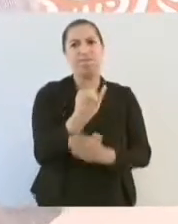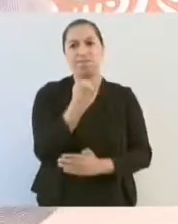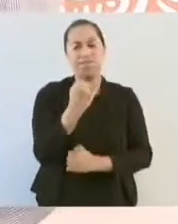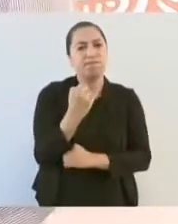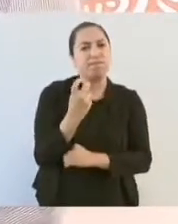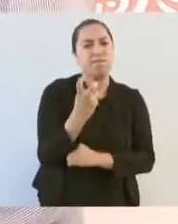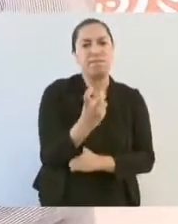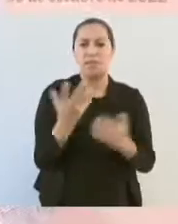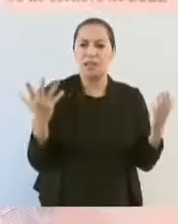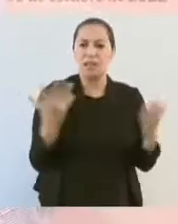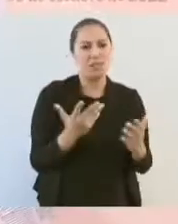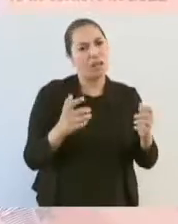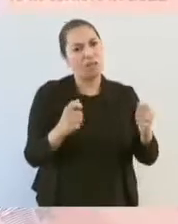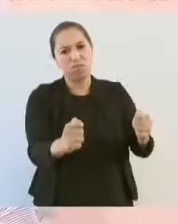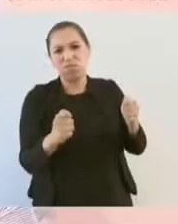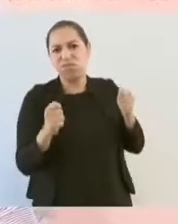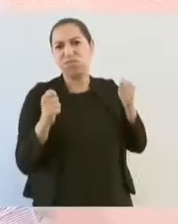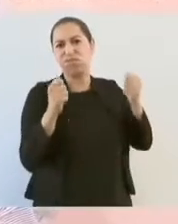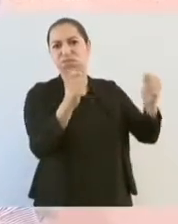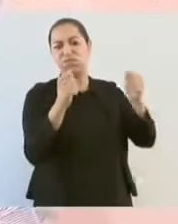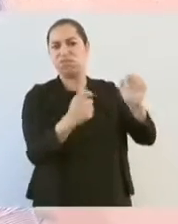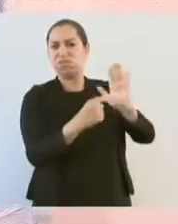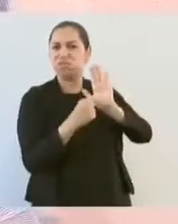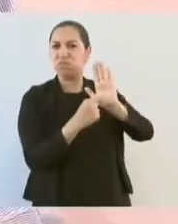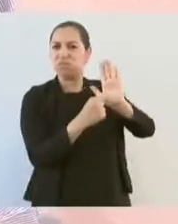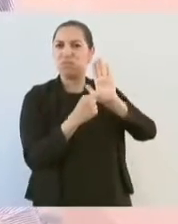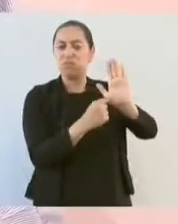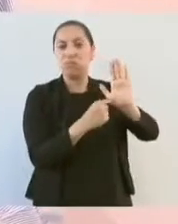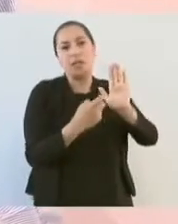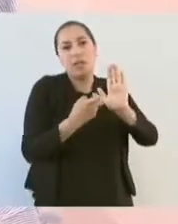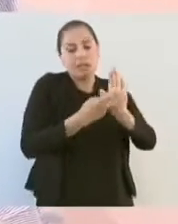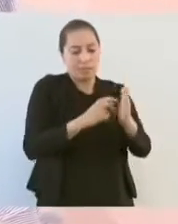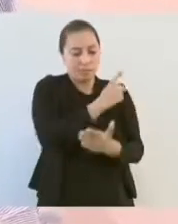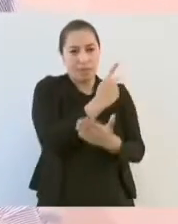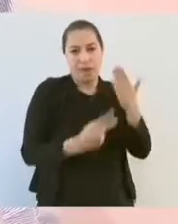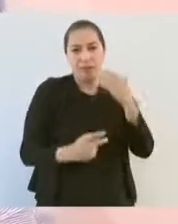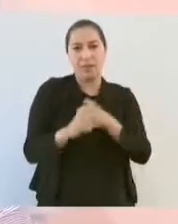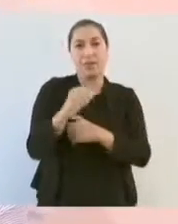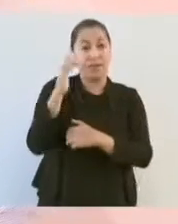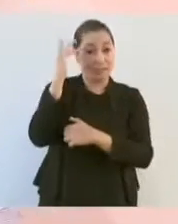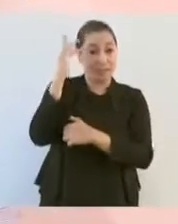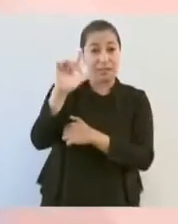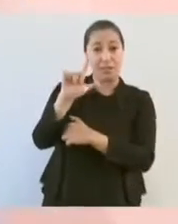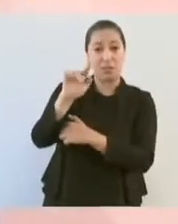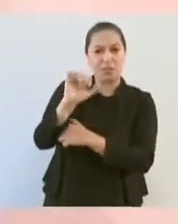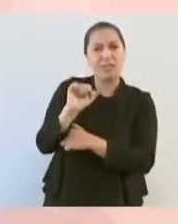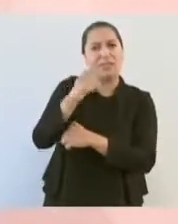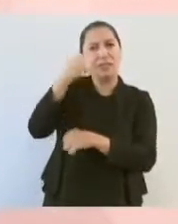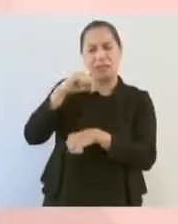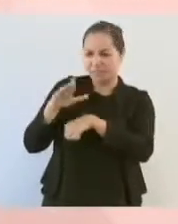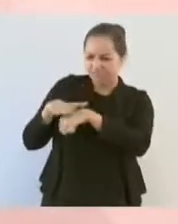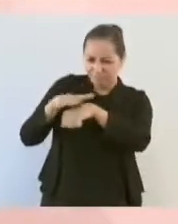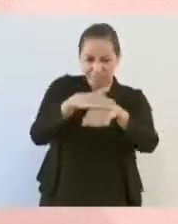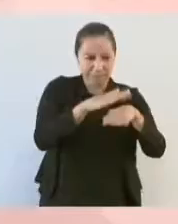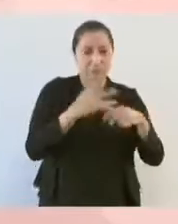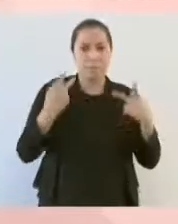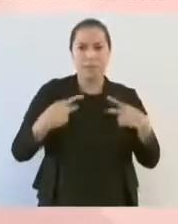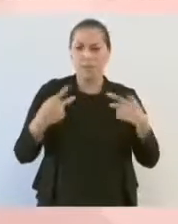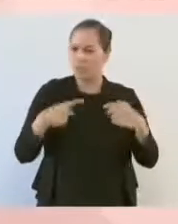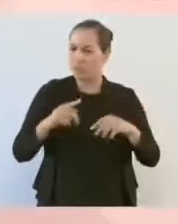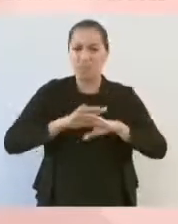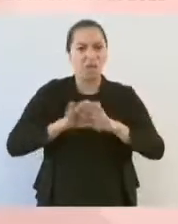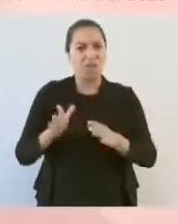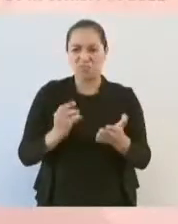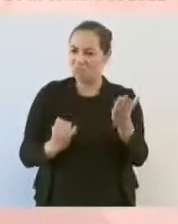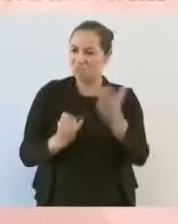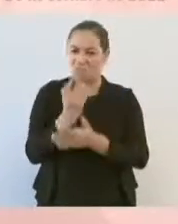un manifiesto, el plan de San Luis, convocando al pueblo a tomar las armas. Y además,